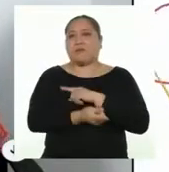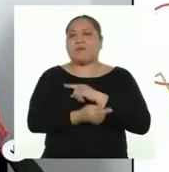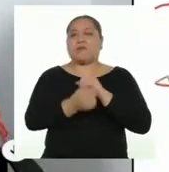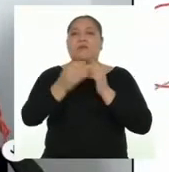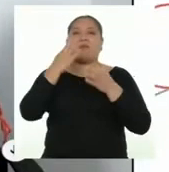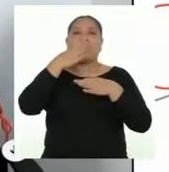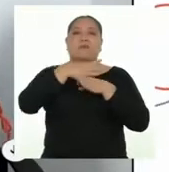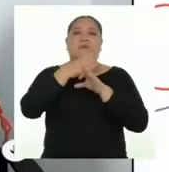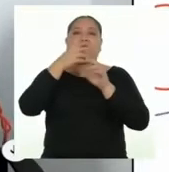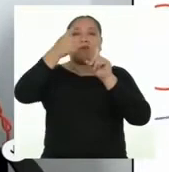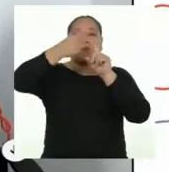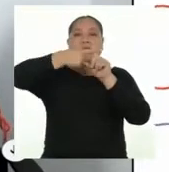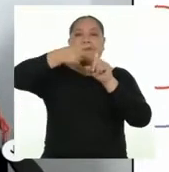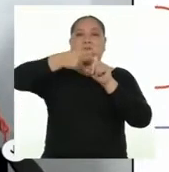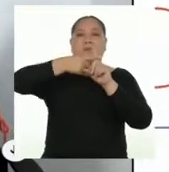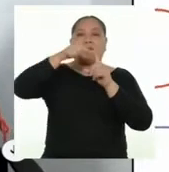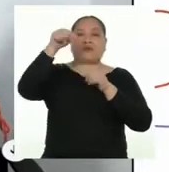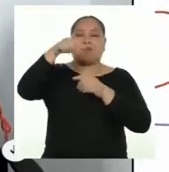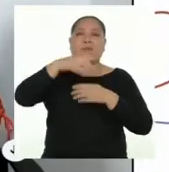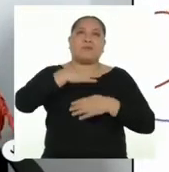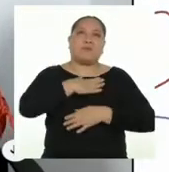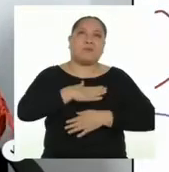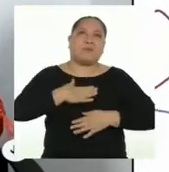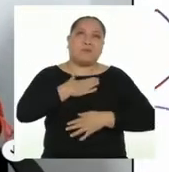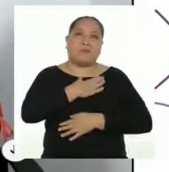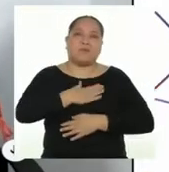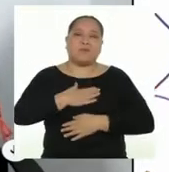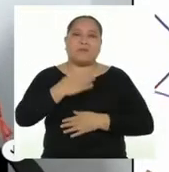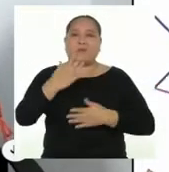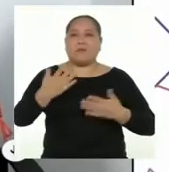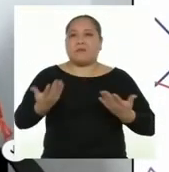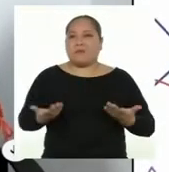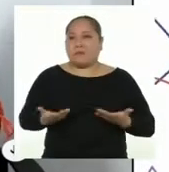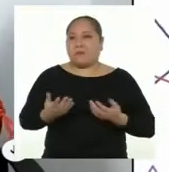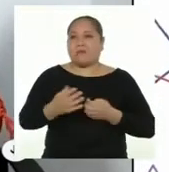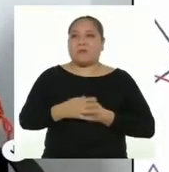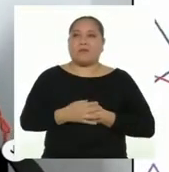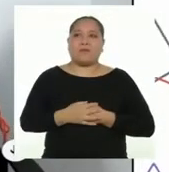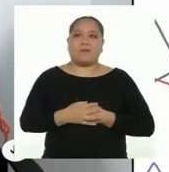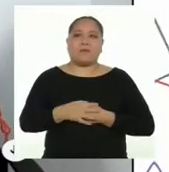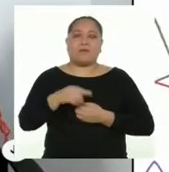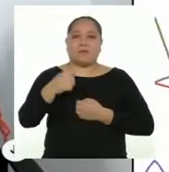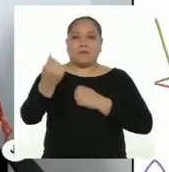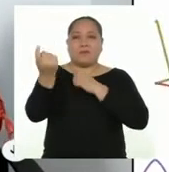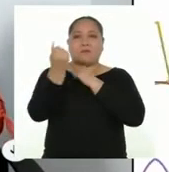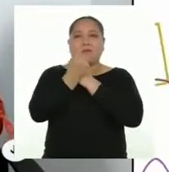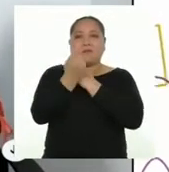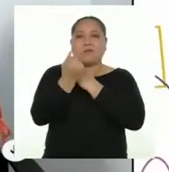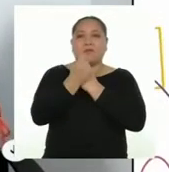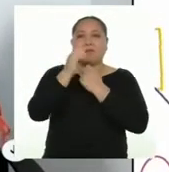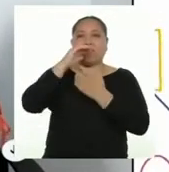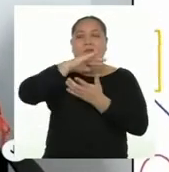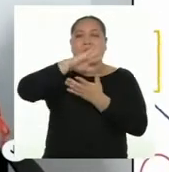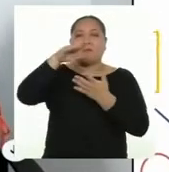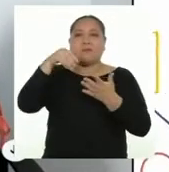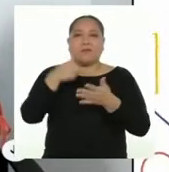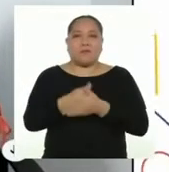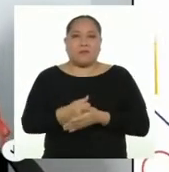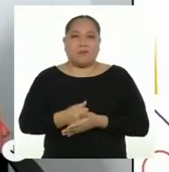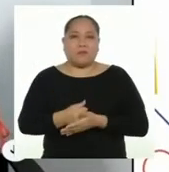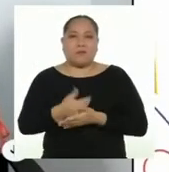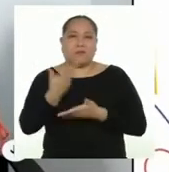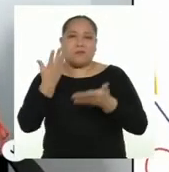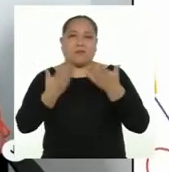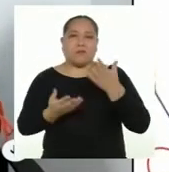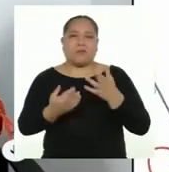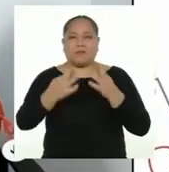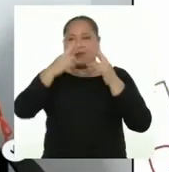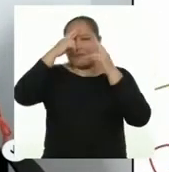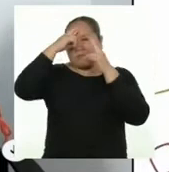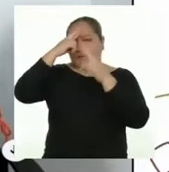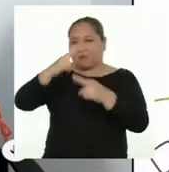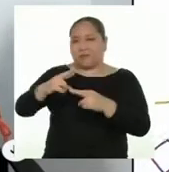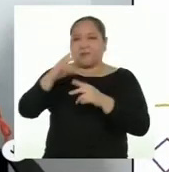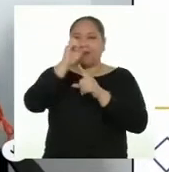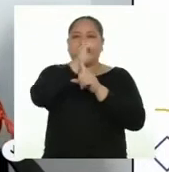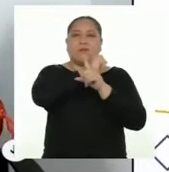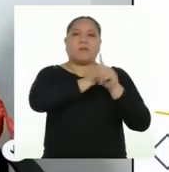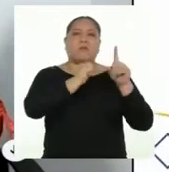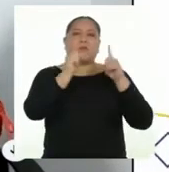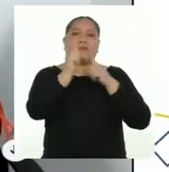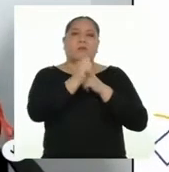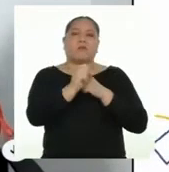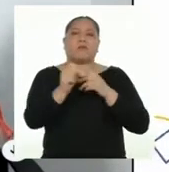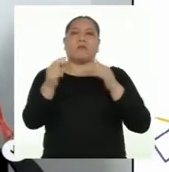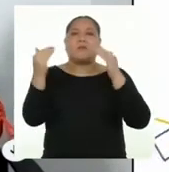manera positiva, las hacen más entretenidas y divertidas. Nos enseñan que todas y todos merecemos un respeto y una